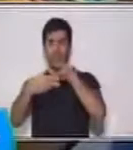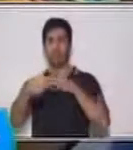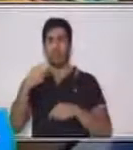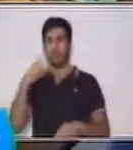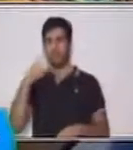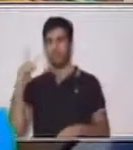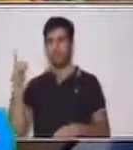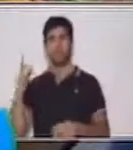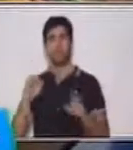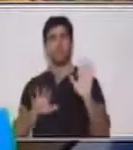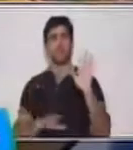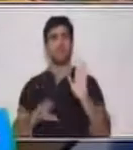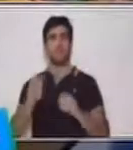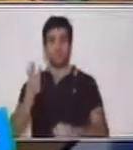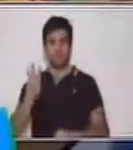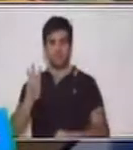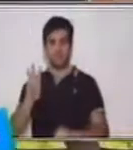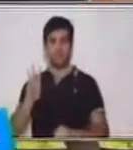Trece,